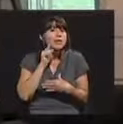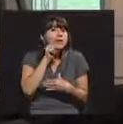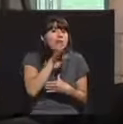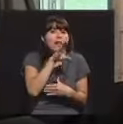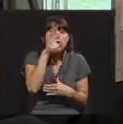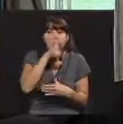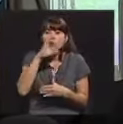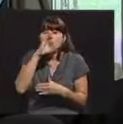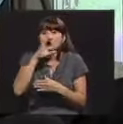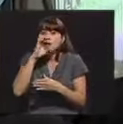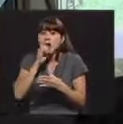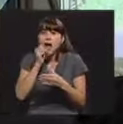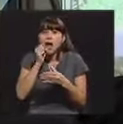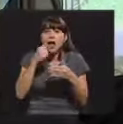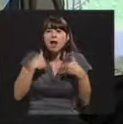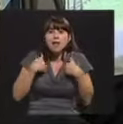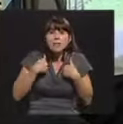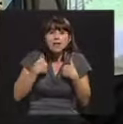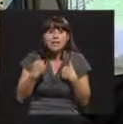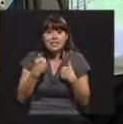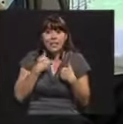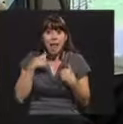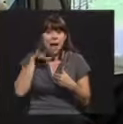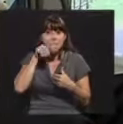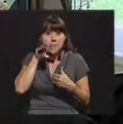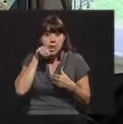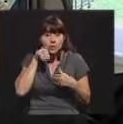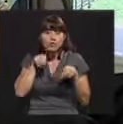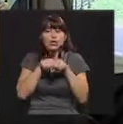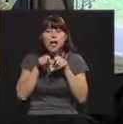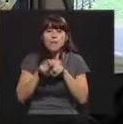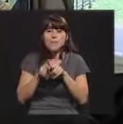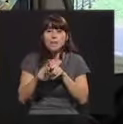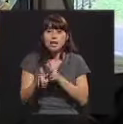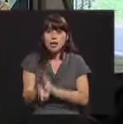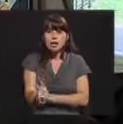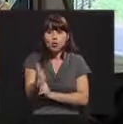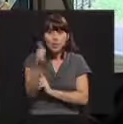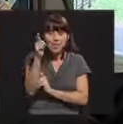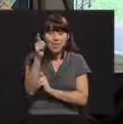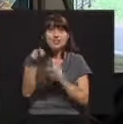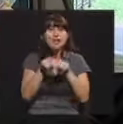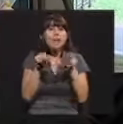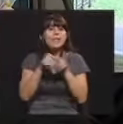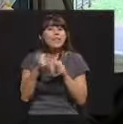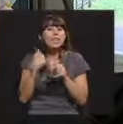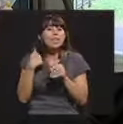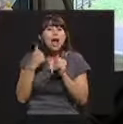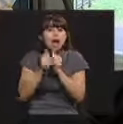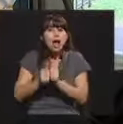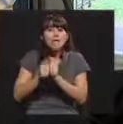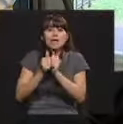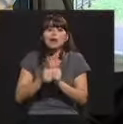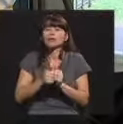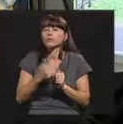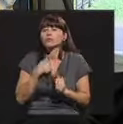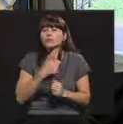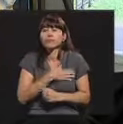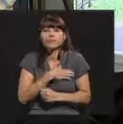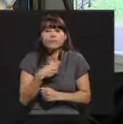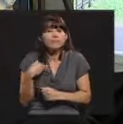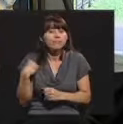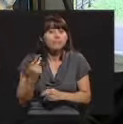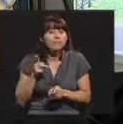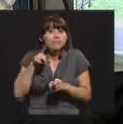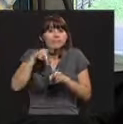tenía perros y escopetas. Como le digo, tenía caballos, que esa era mi vida, las carreras de cintas y